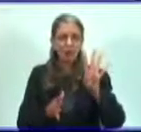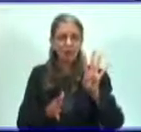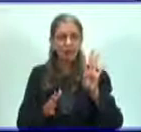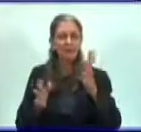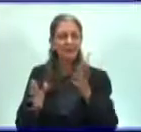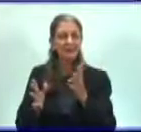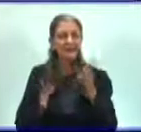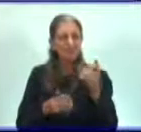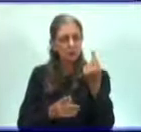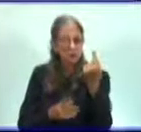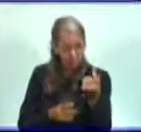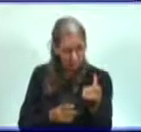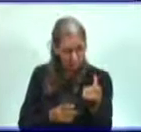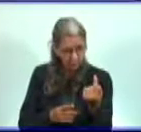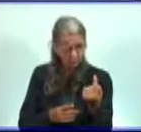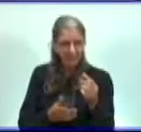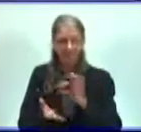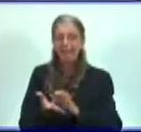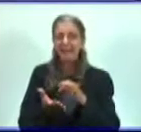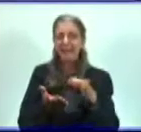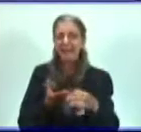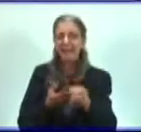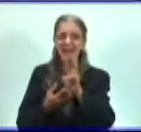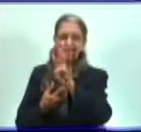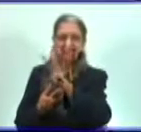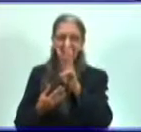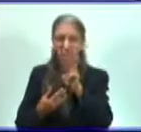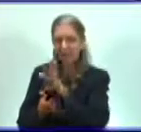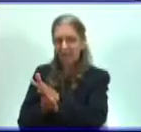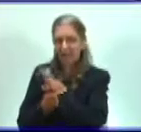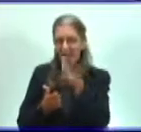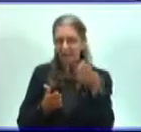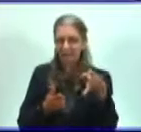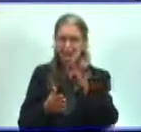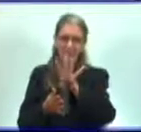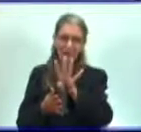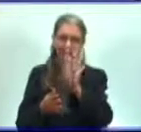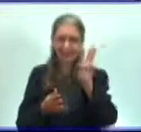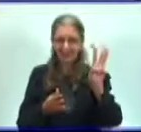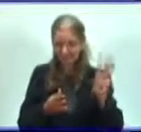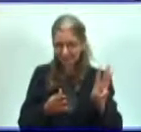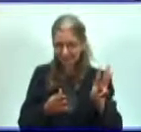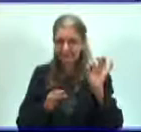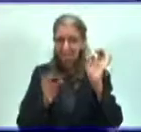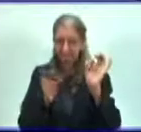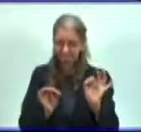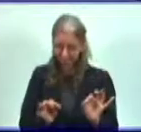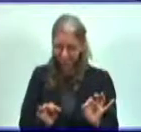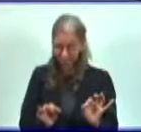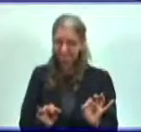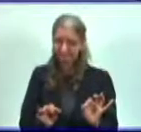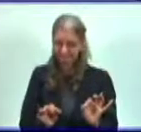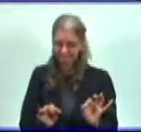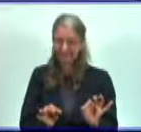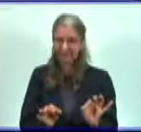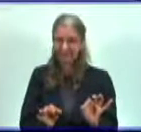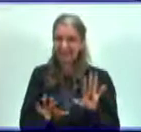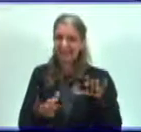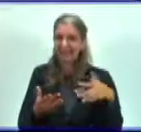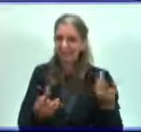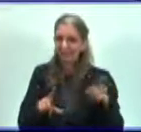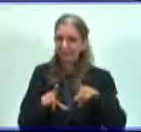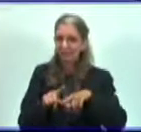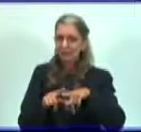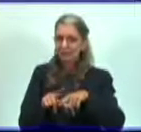tiene las páginas en que vas a lograr identificar el contenido. ¿A qué contenido vamos a